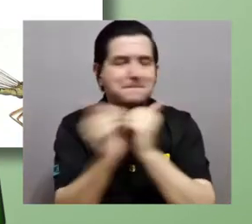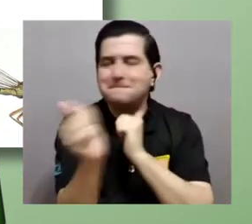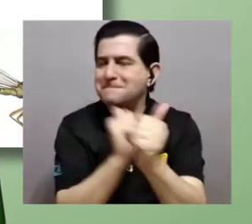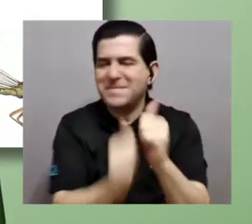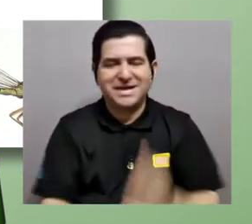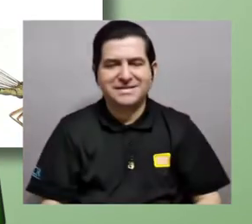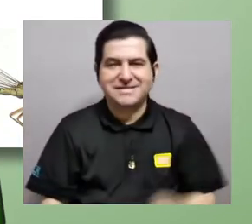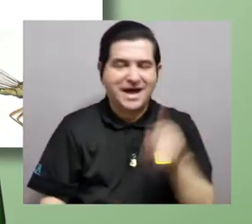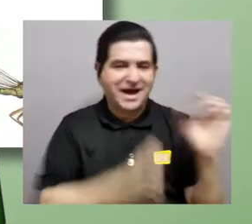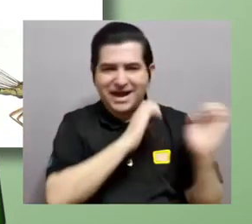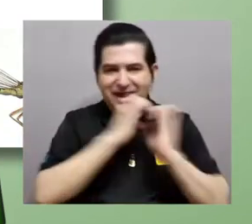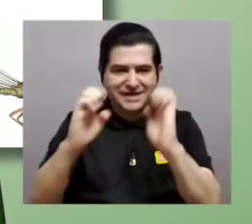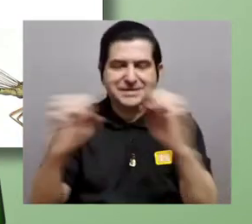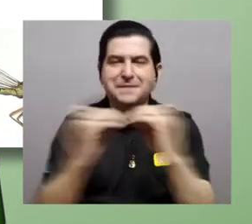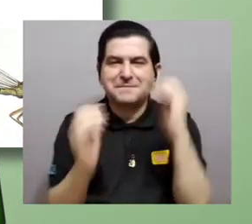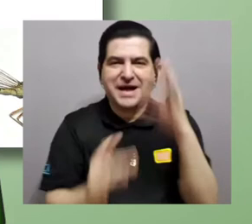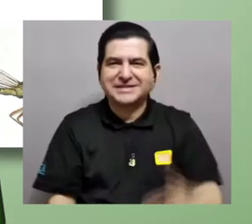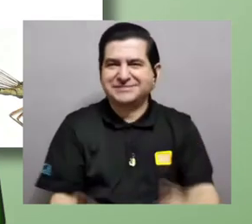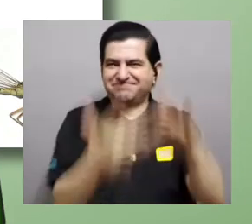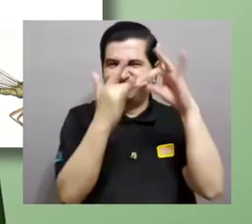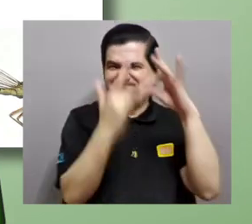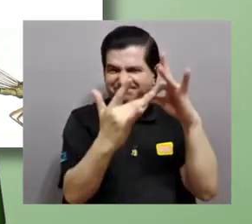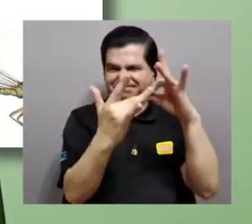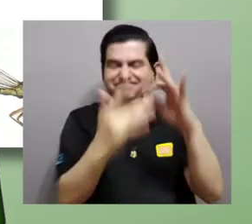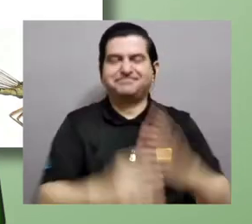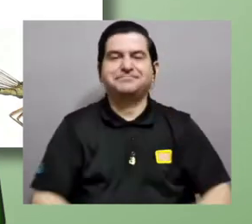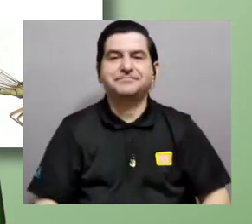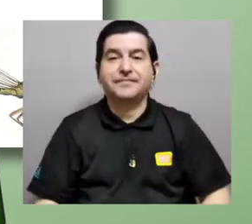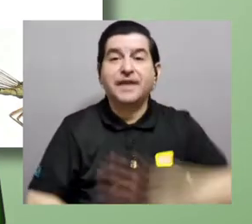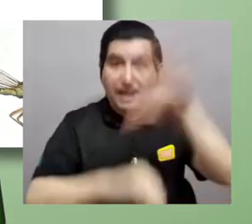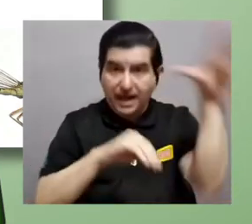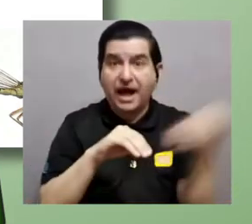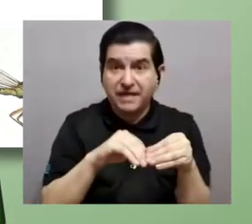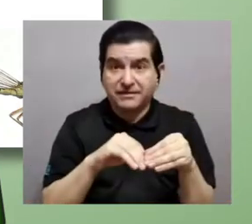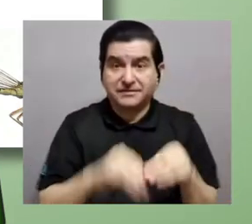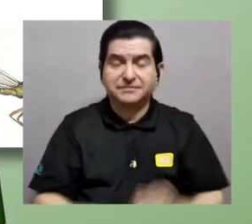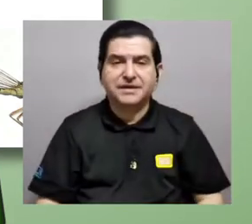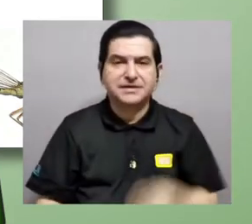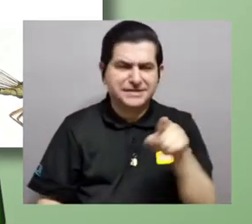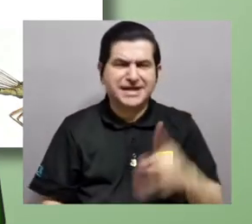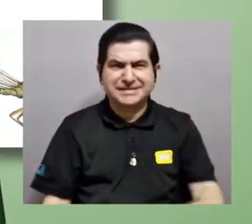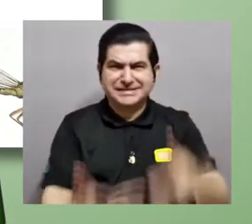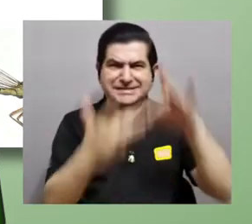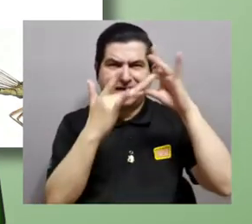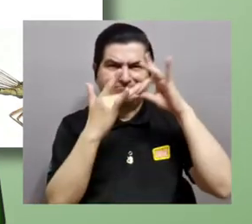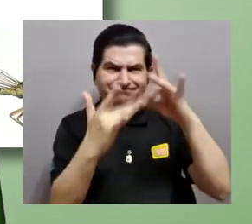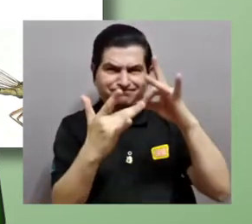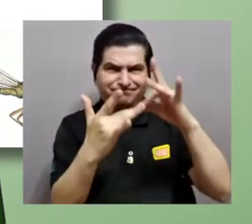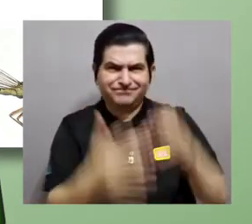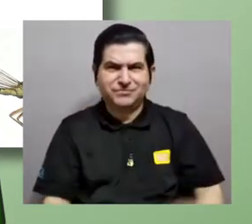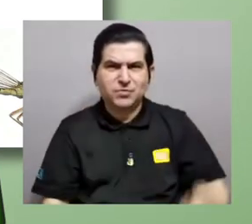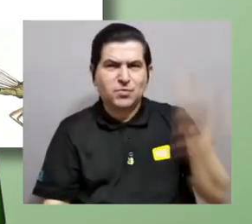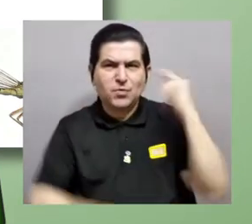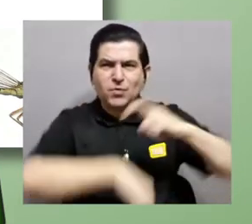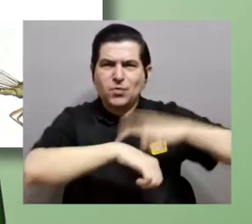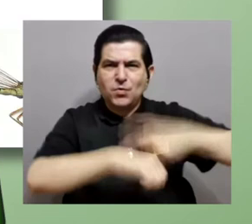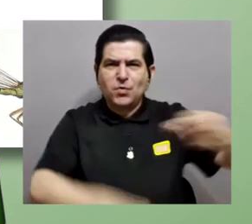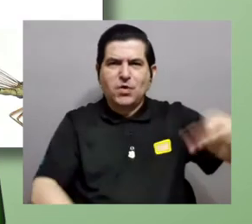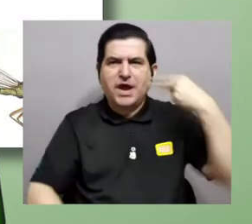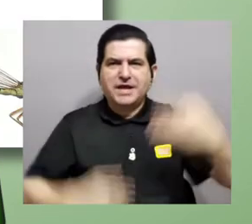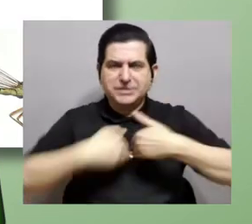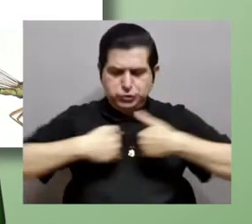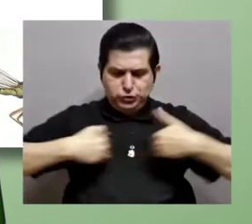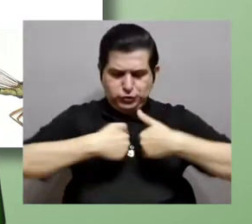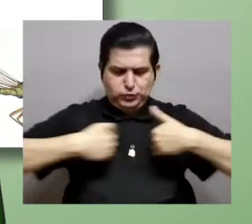estrategias más especializadas. Y además, esta especialización ancestral en la historia de los animales